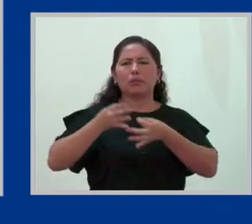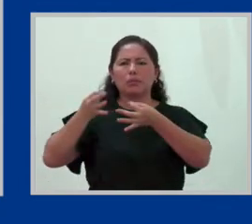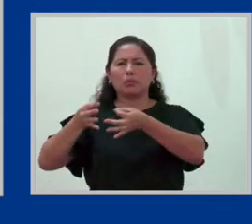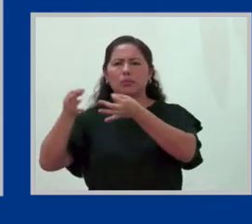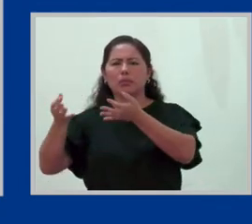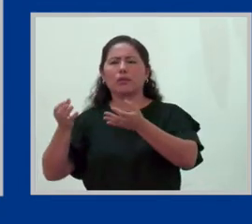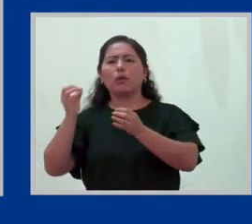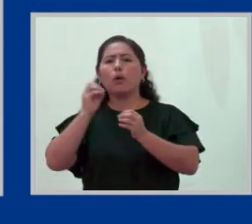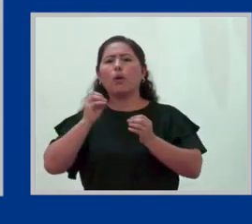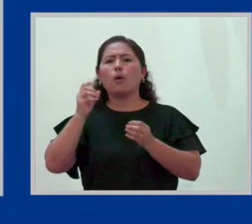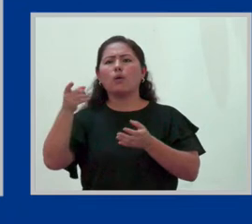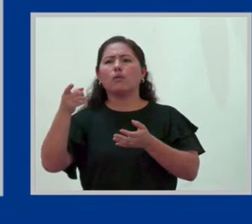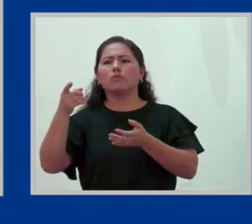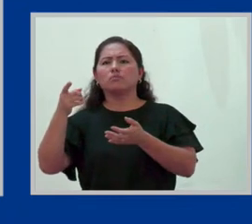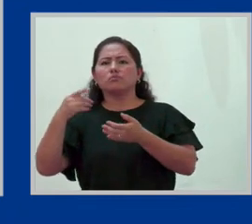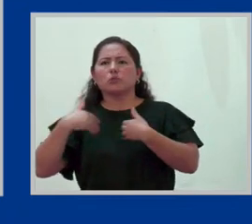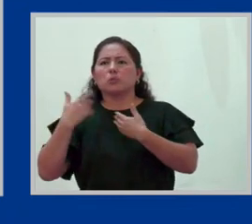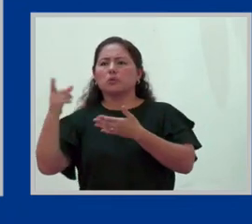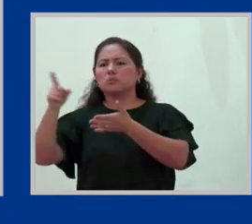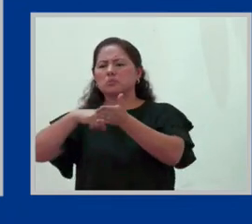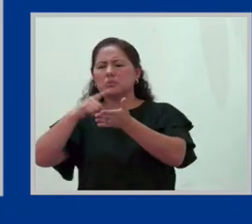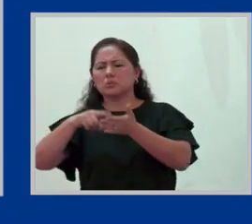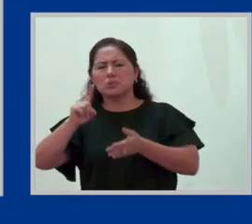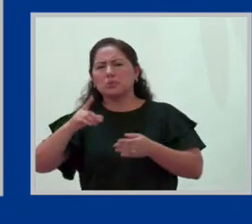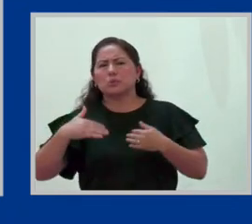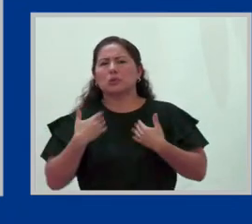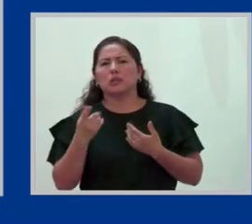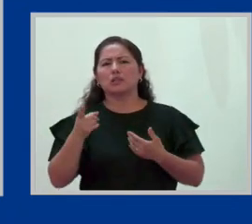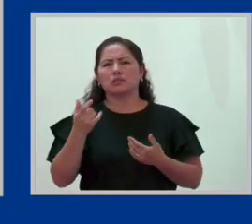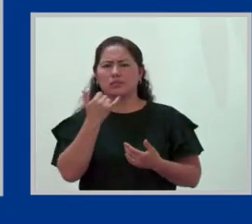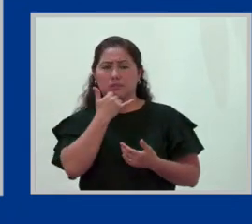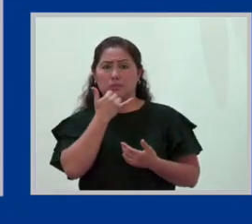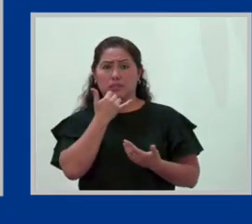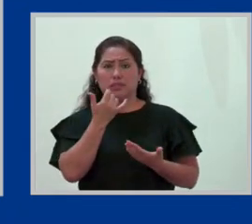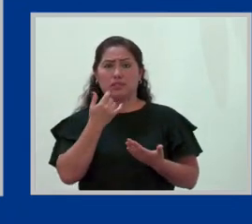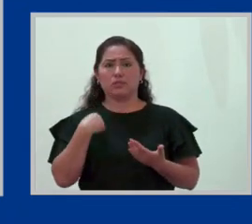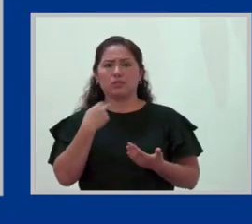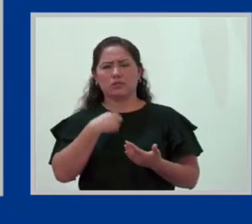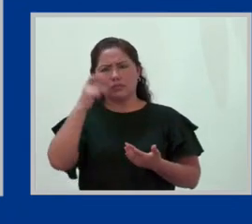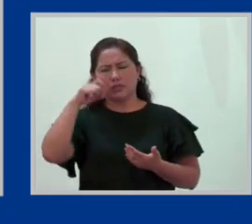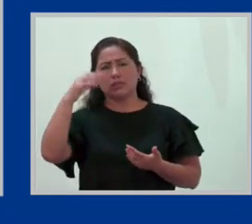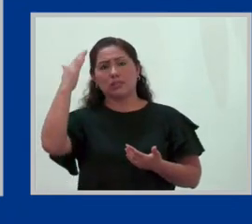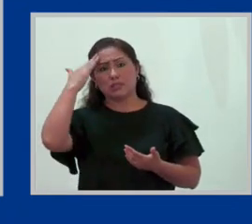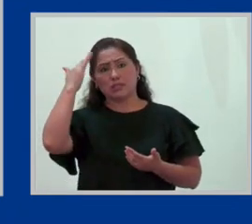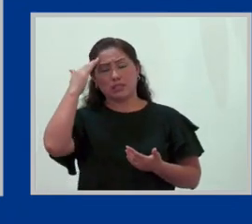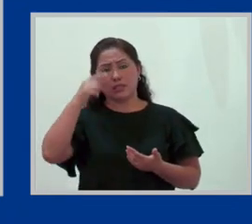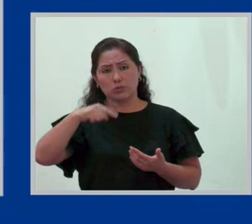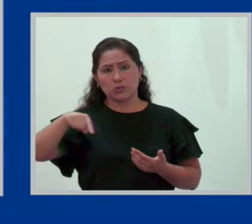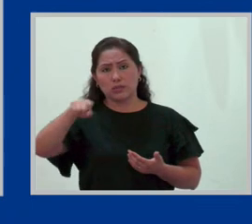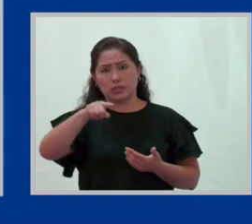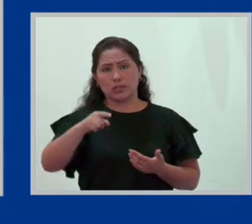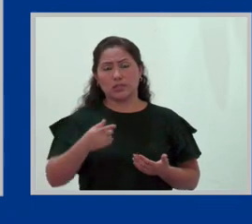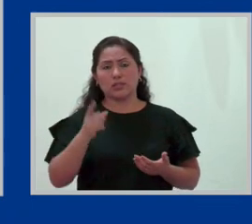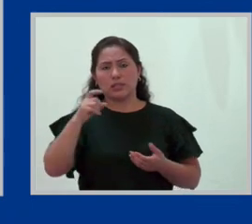de discriminación como temas del día a día, porque eso está mal. Y tenemos que ser conscientes de eso y transmitirlo de esa manera